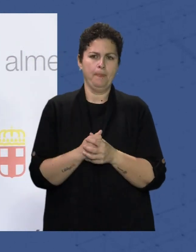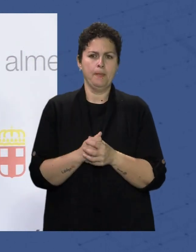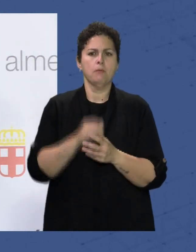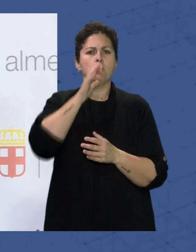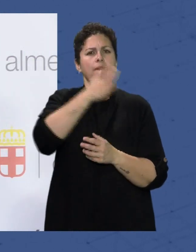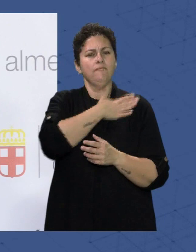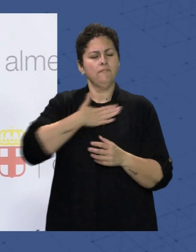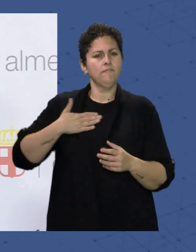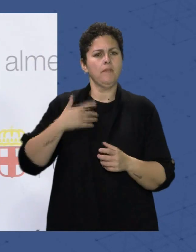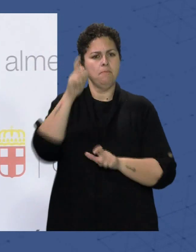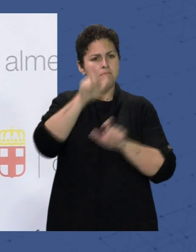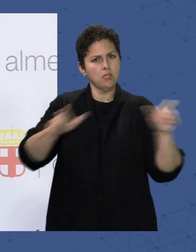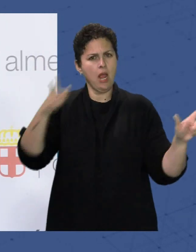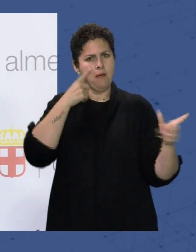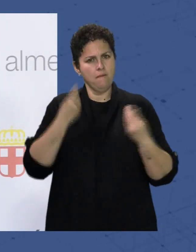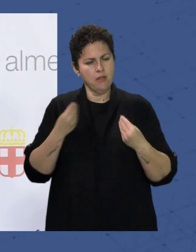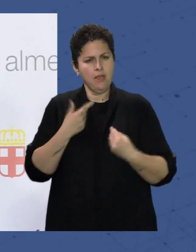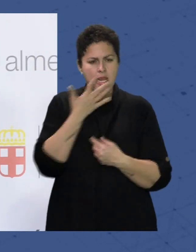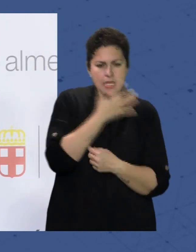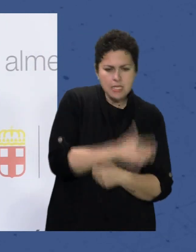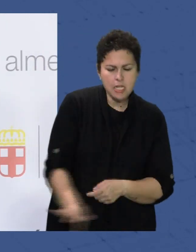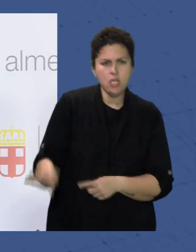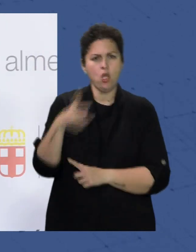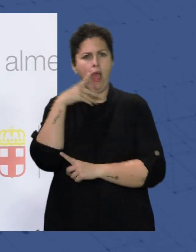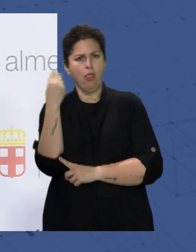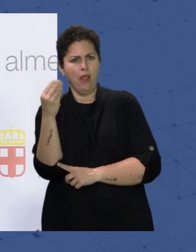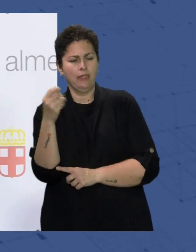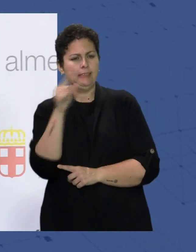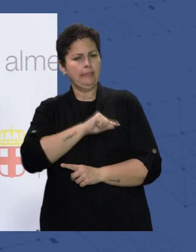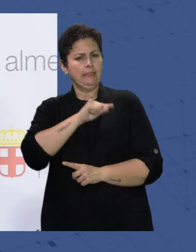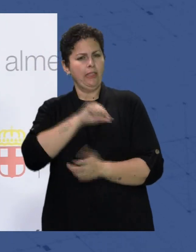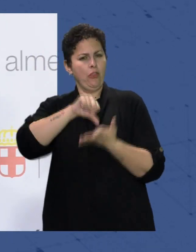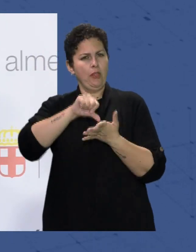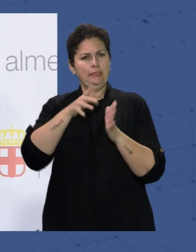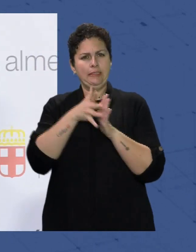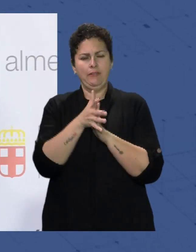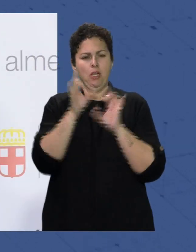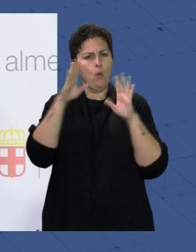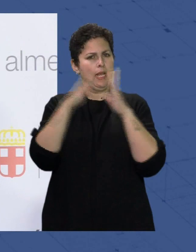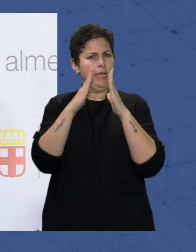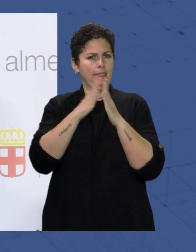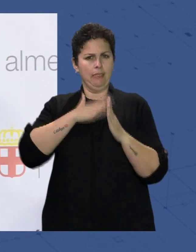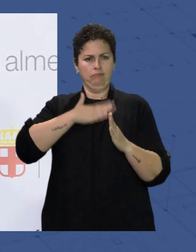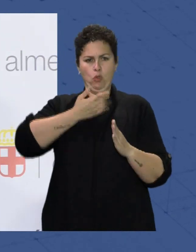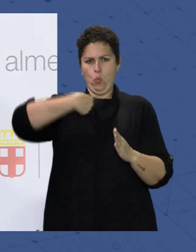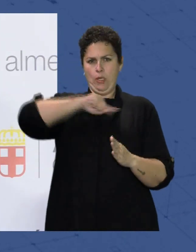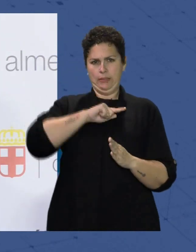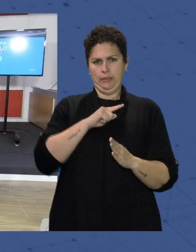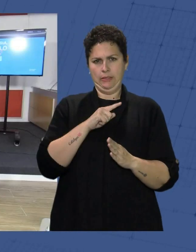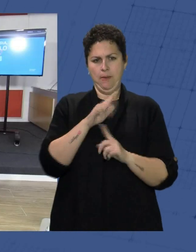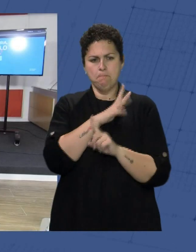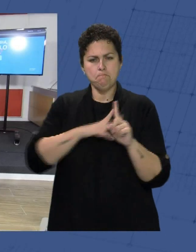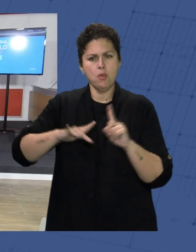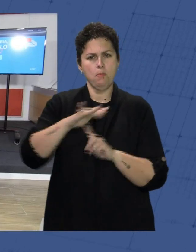almeenses Sepan Y los niños Y los adolescentes Sientan La ciudad Como parte De su casa Como parte De su medioambiente